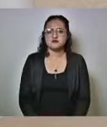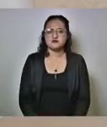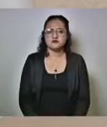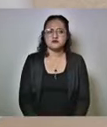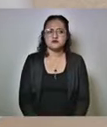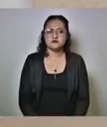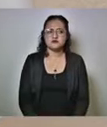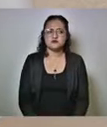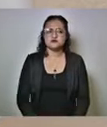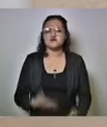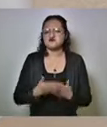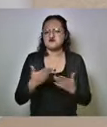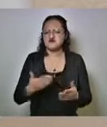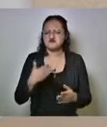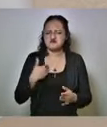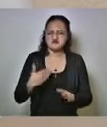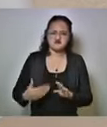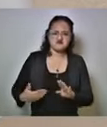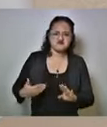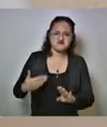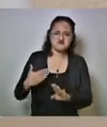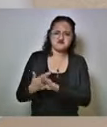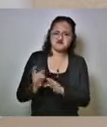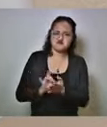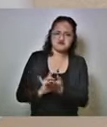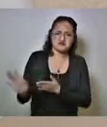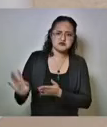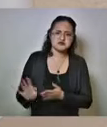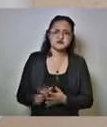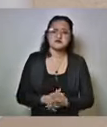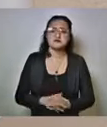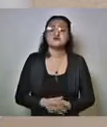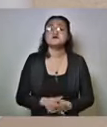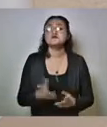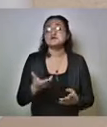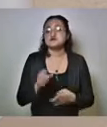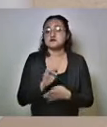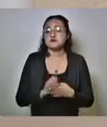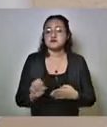hoy estamos combatiéndolos con todo entonces